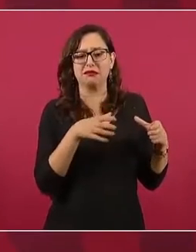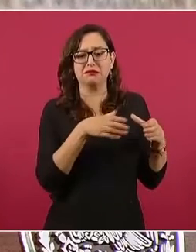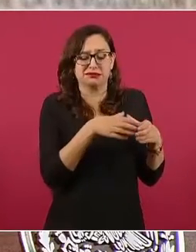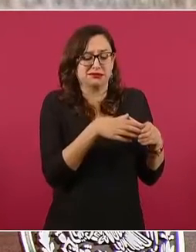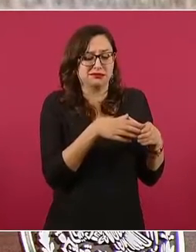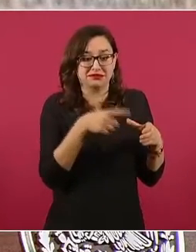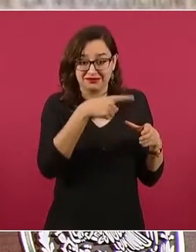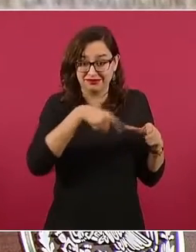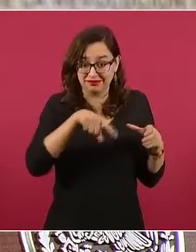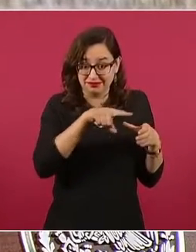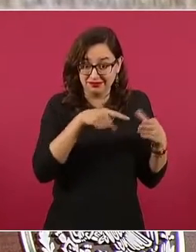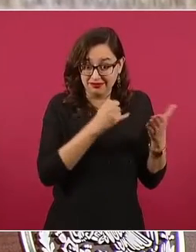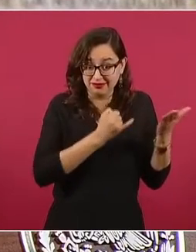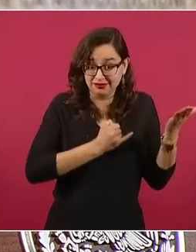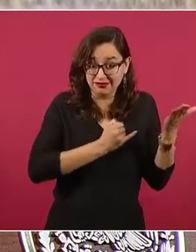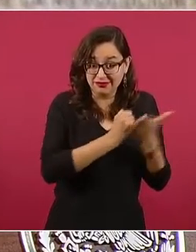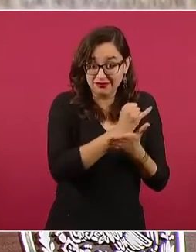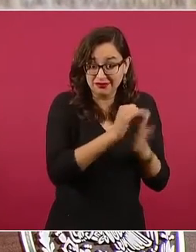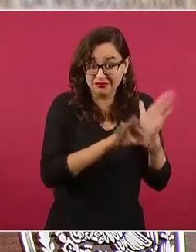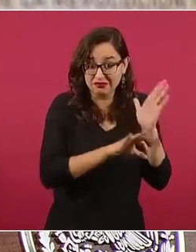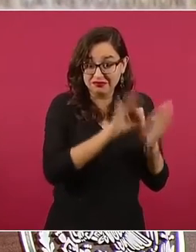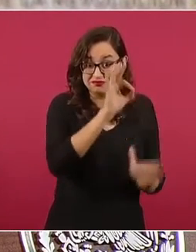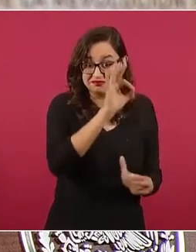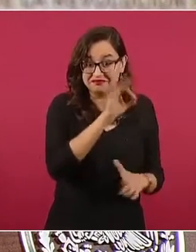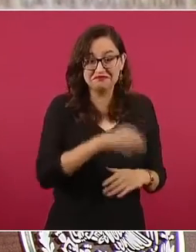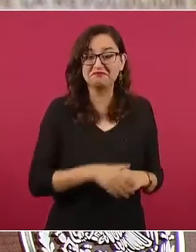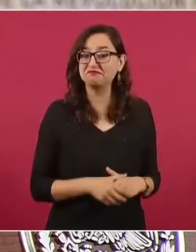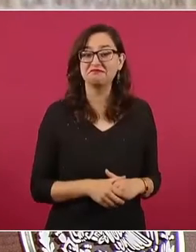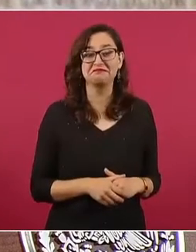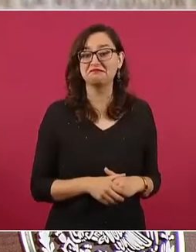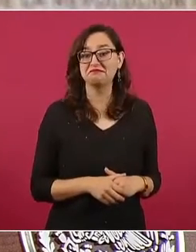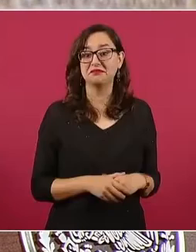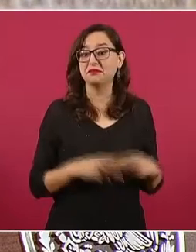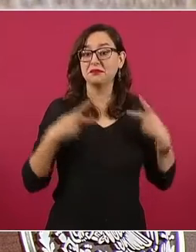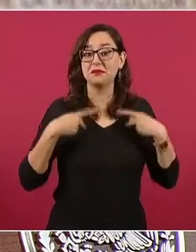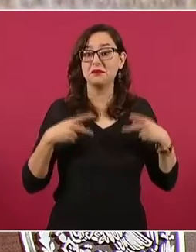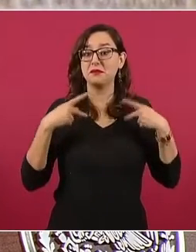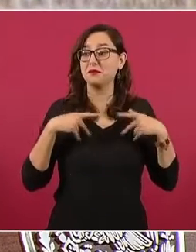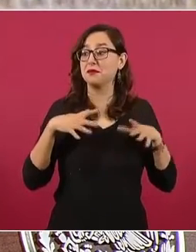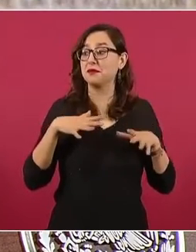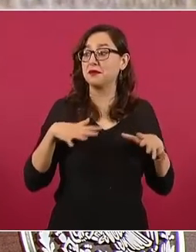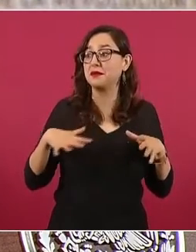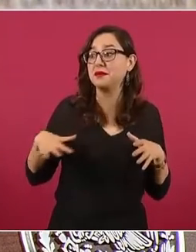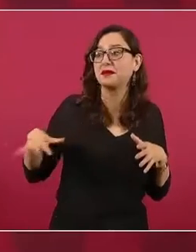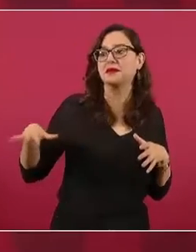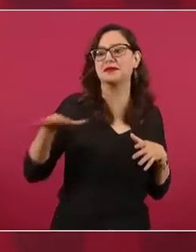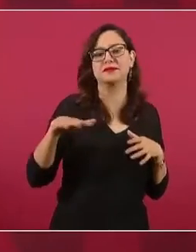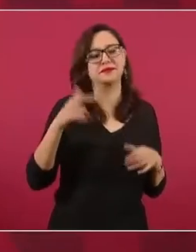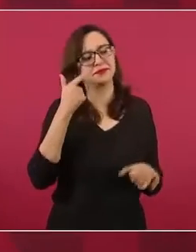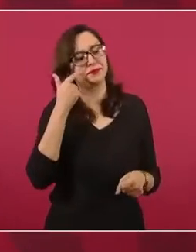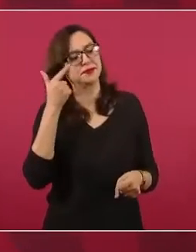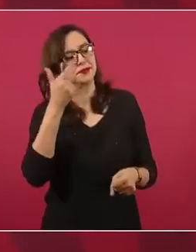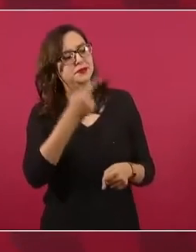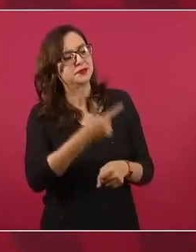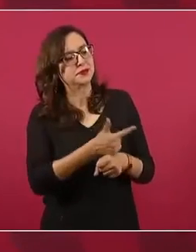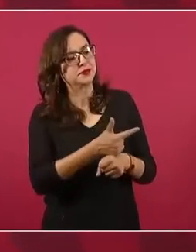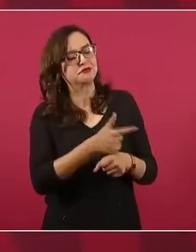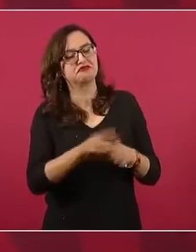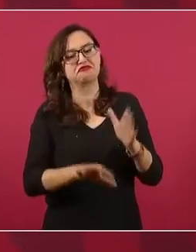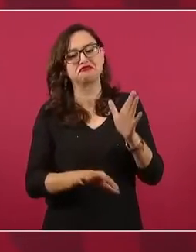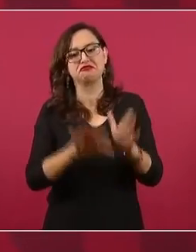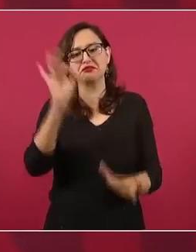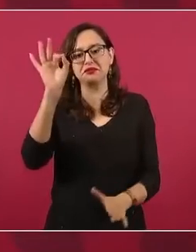no voy a decidir yo, porque ese es un cambio muy